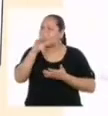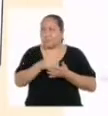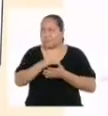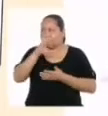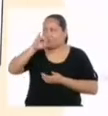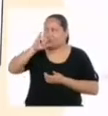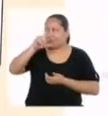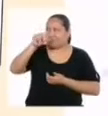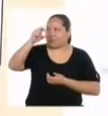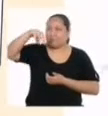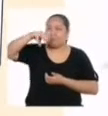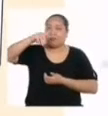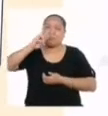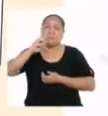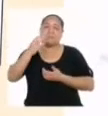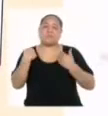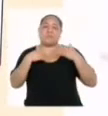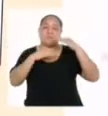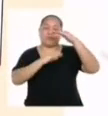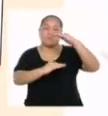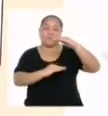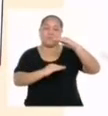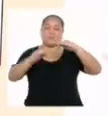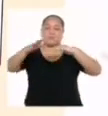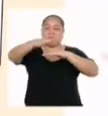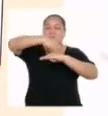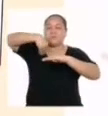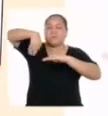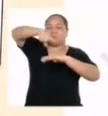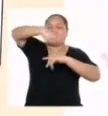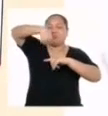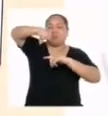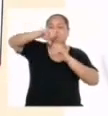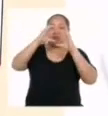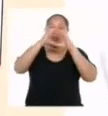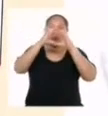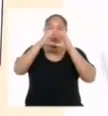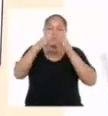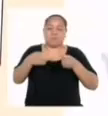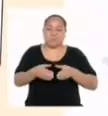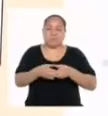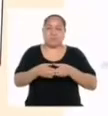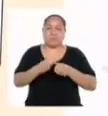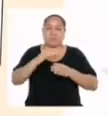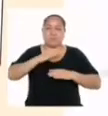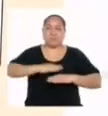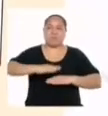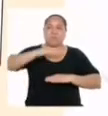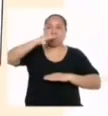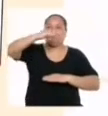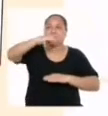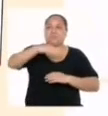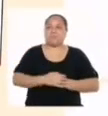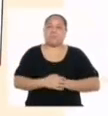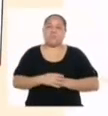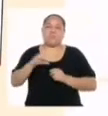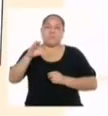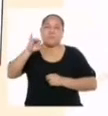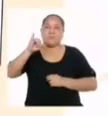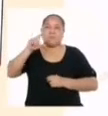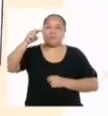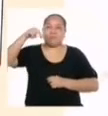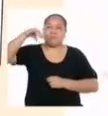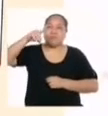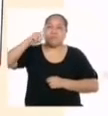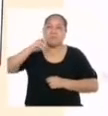cilindros, ¿verdad? Tienen dos bases circulares. Una superior y una inferior. Asimismo, los cilindros